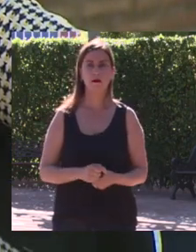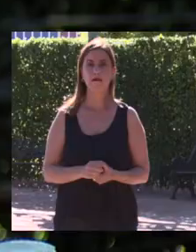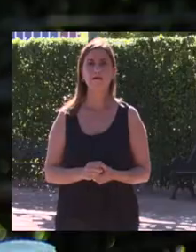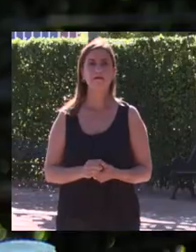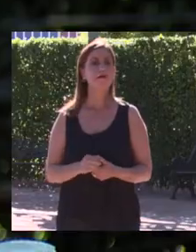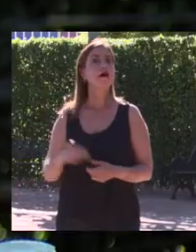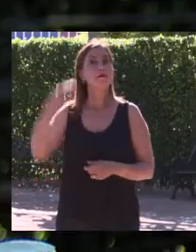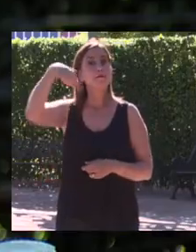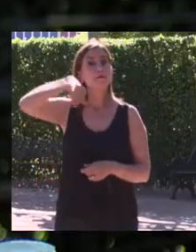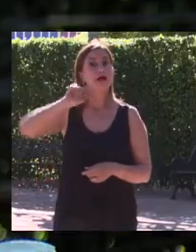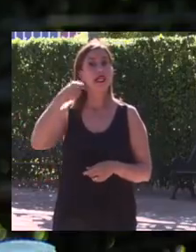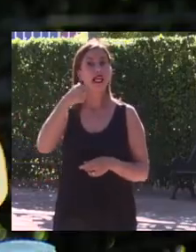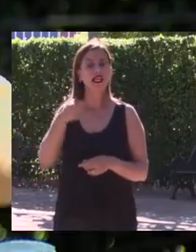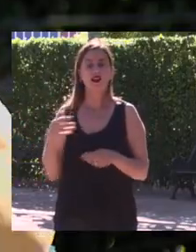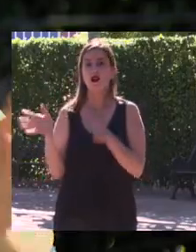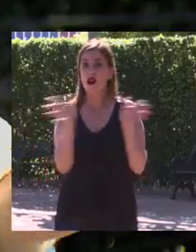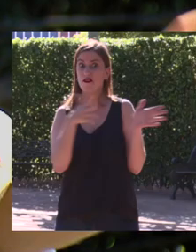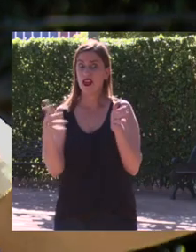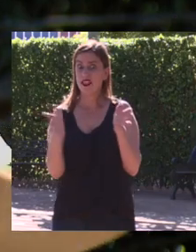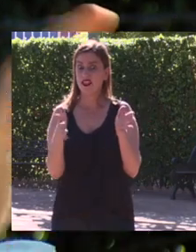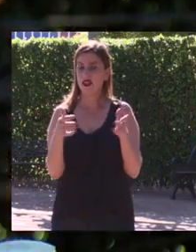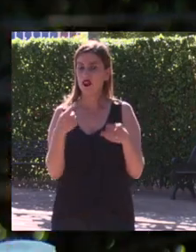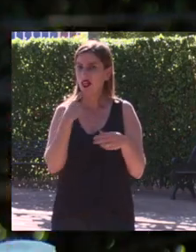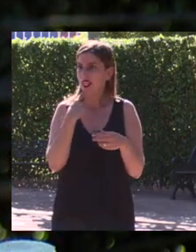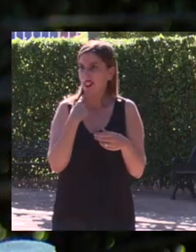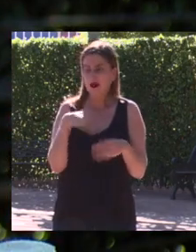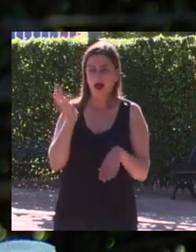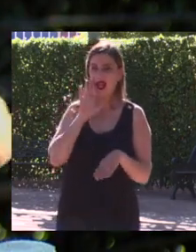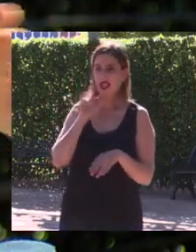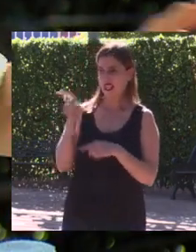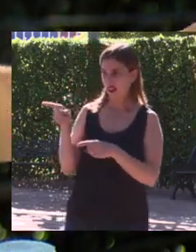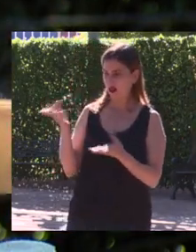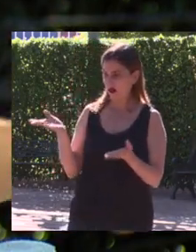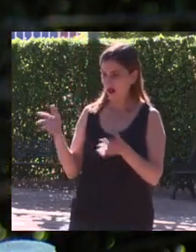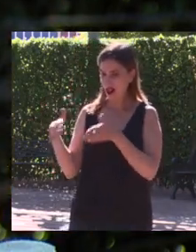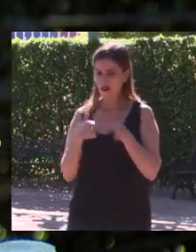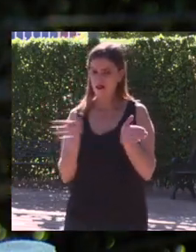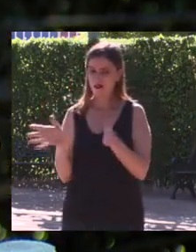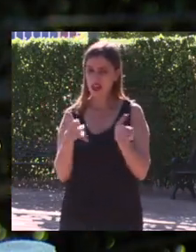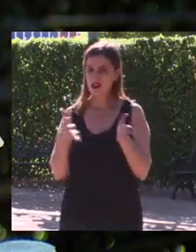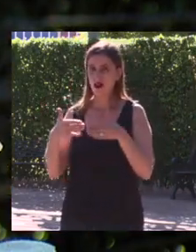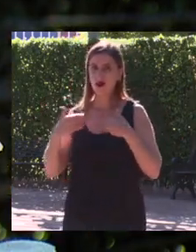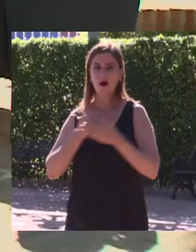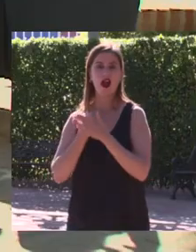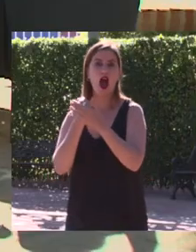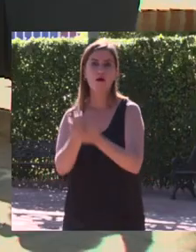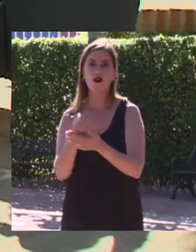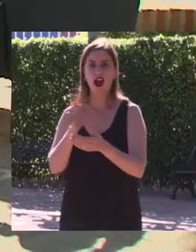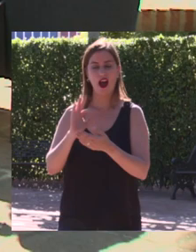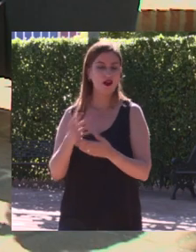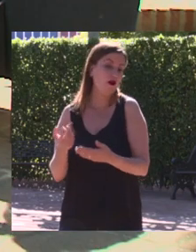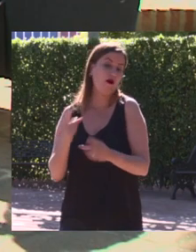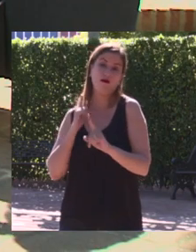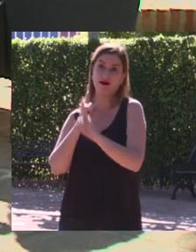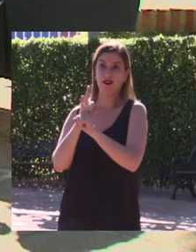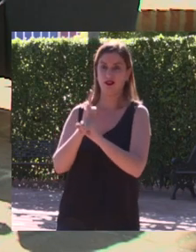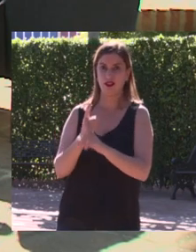Miguel Lorente con el viento que te puede mecer te puede llevar hasta la meta o te puede llevar hasta el fondo sí, sí me ha encantado